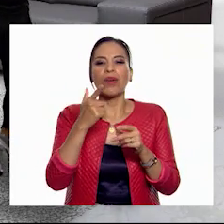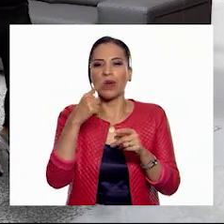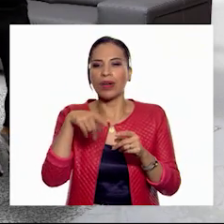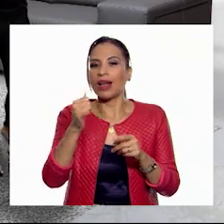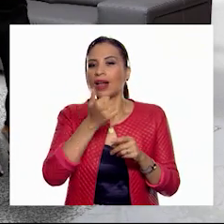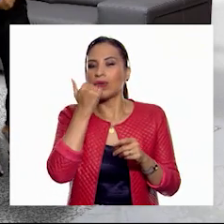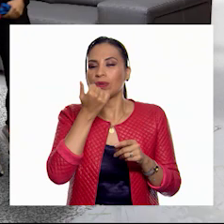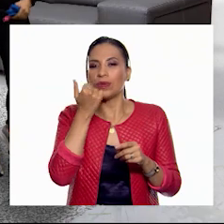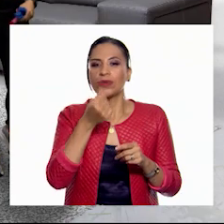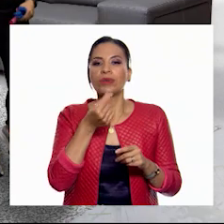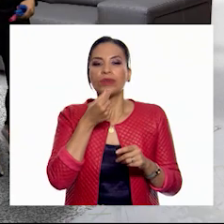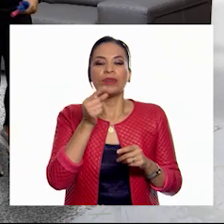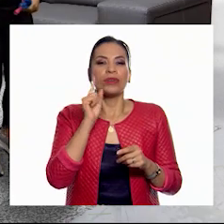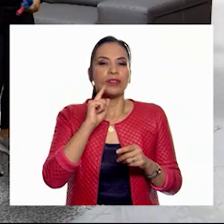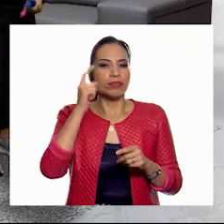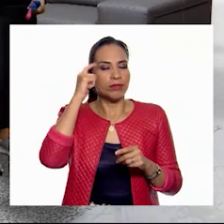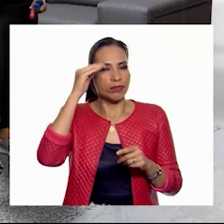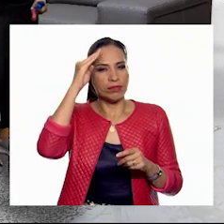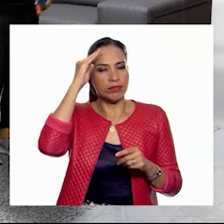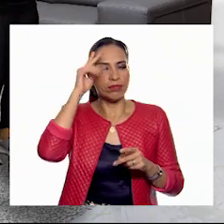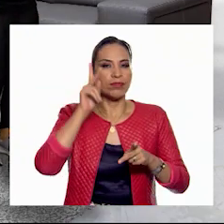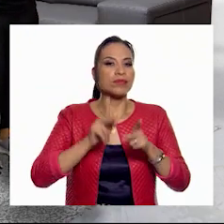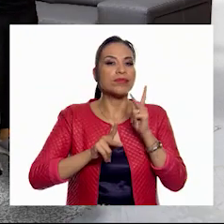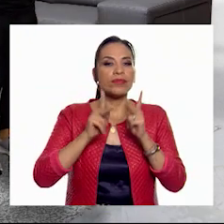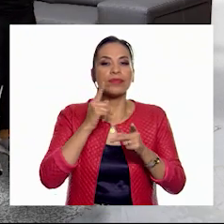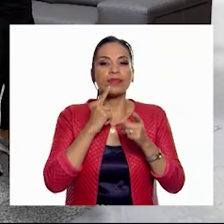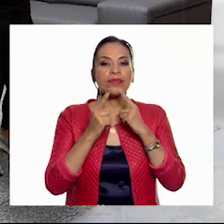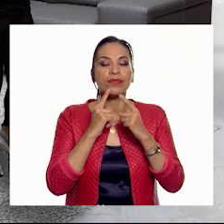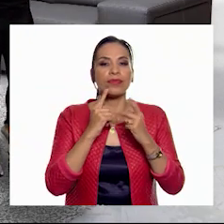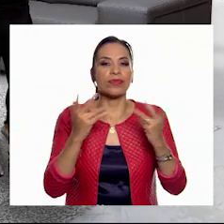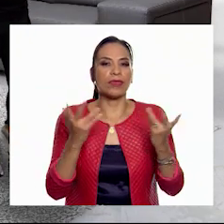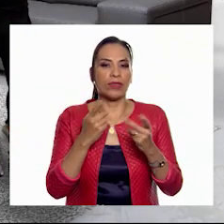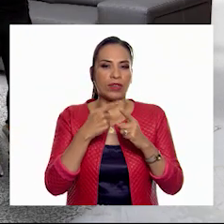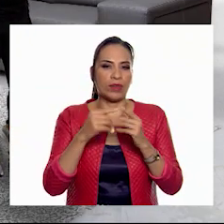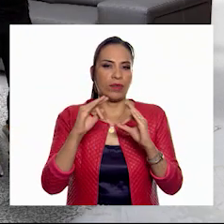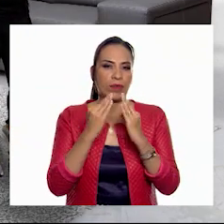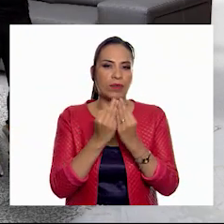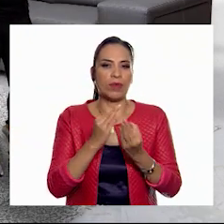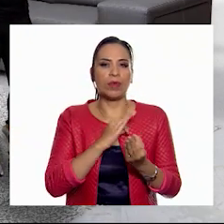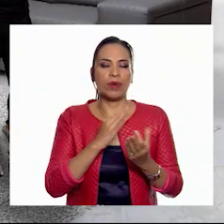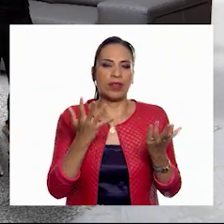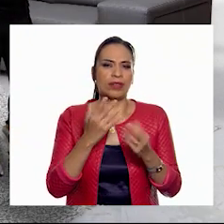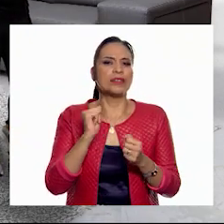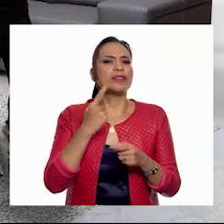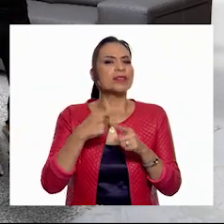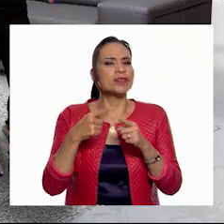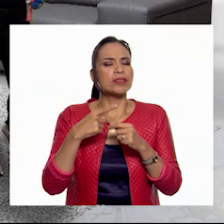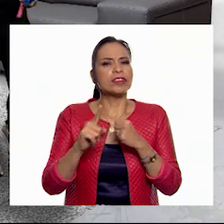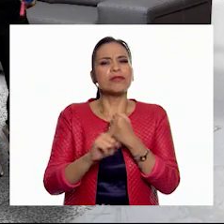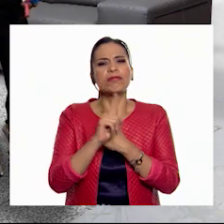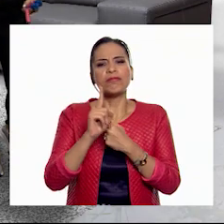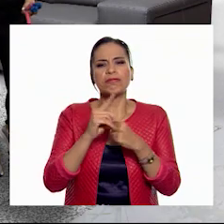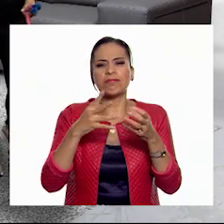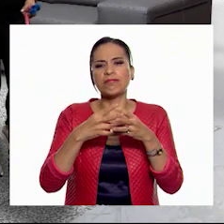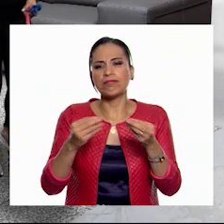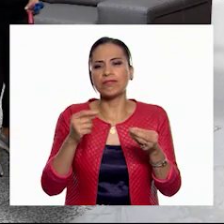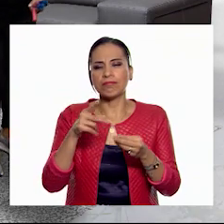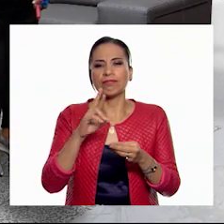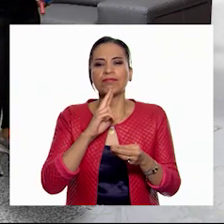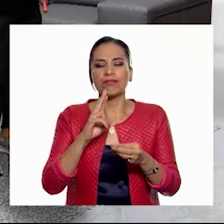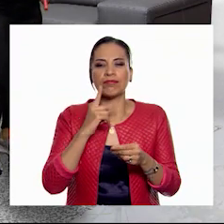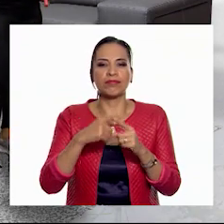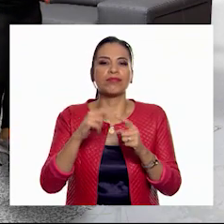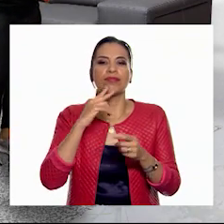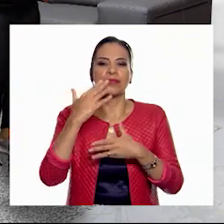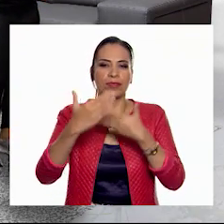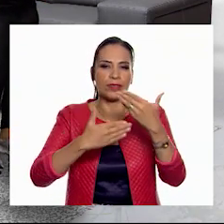las alumnas y los alumnos reflexionen, dialoguen y creen alternativas para resolver problemas o situaciones, favorece el logro de los